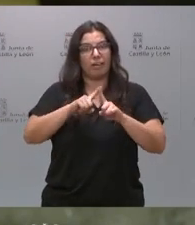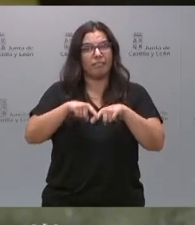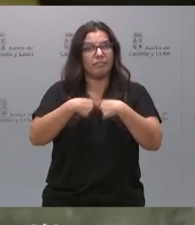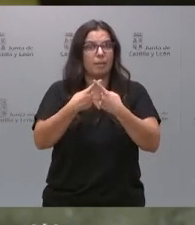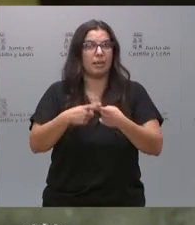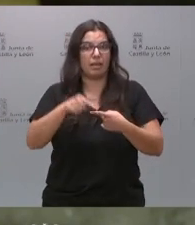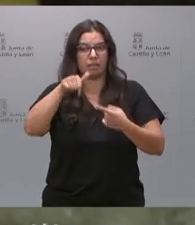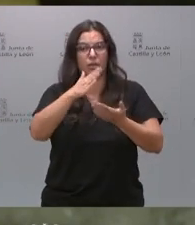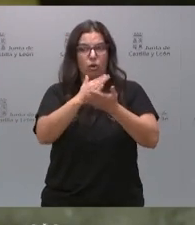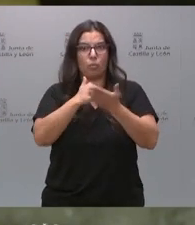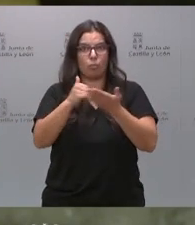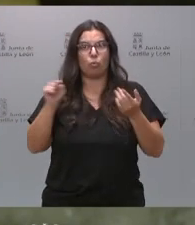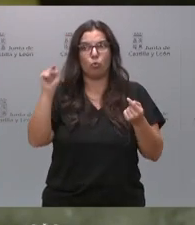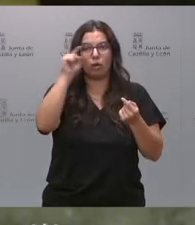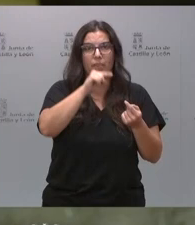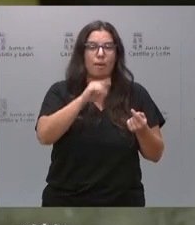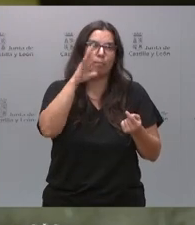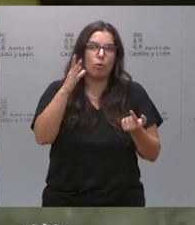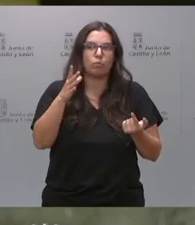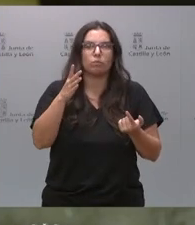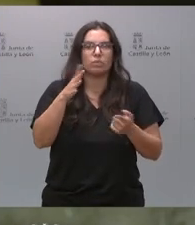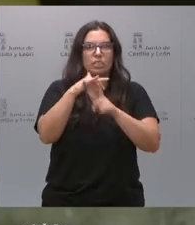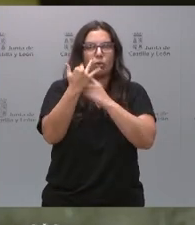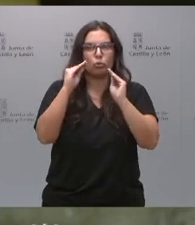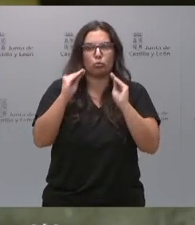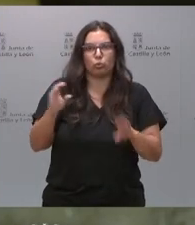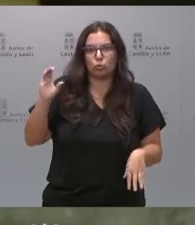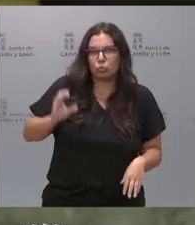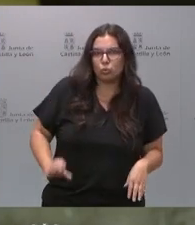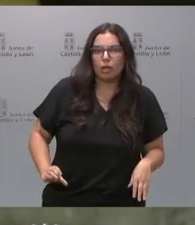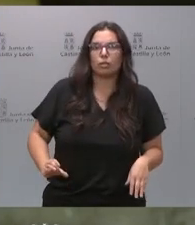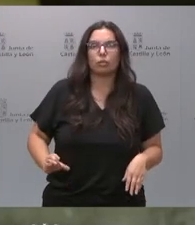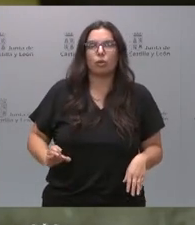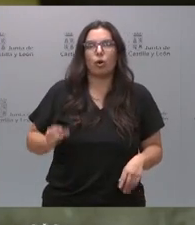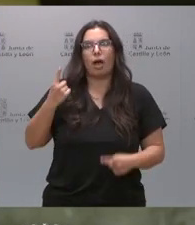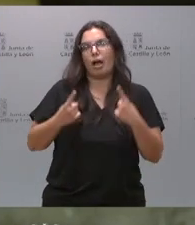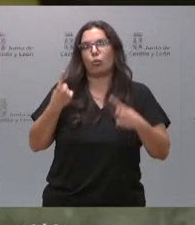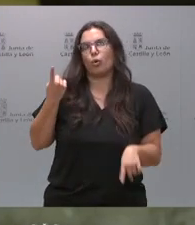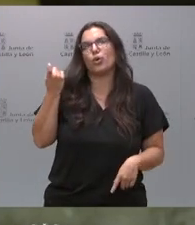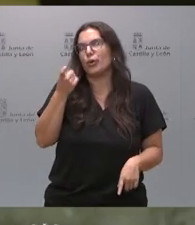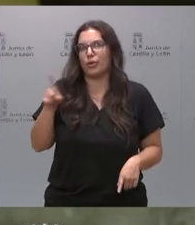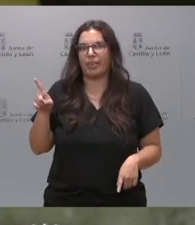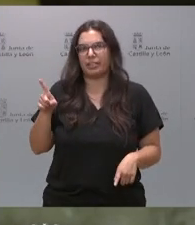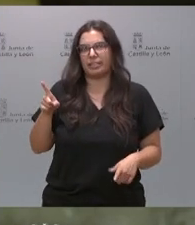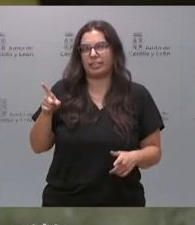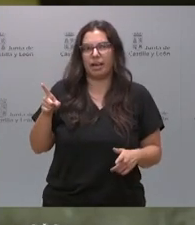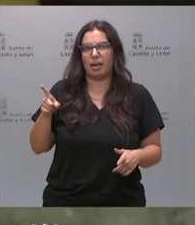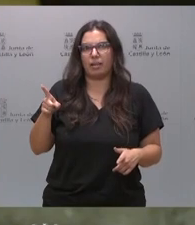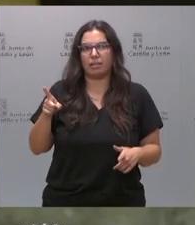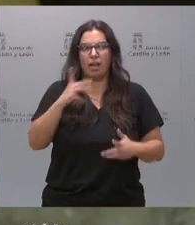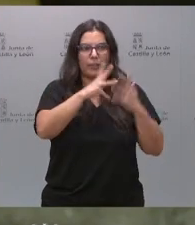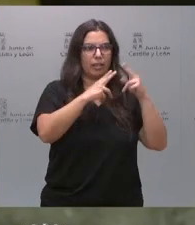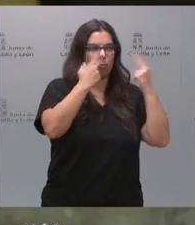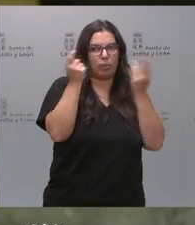comunidad autónoma que por sus niveles de renta no necesitan el apoyo del esfuerzo de las